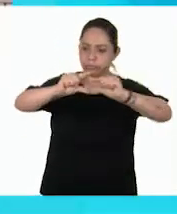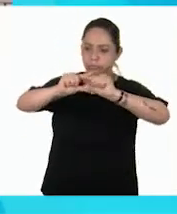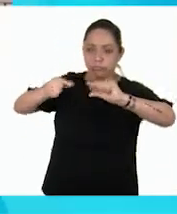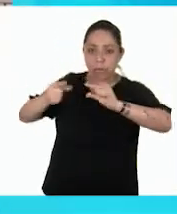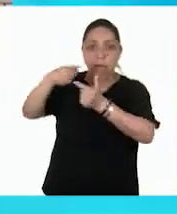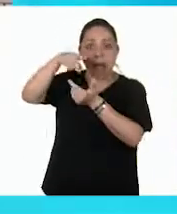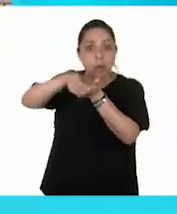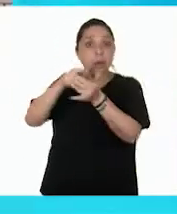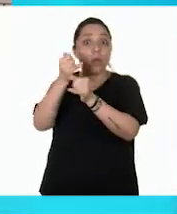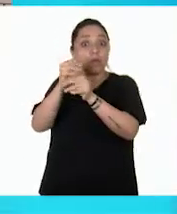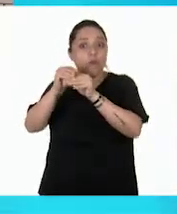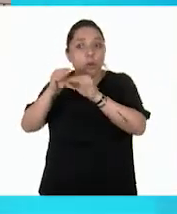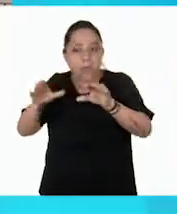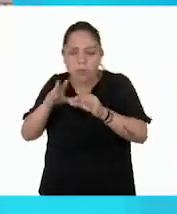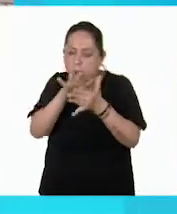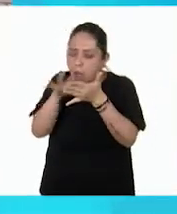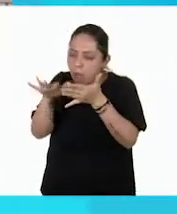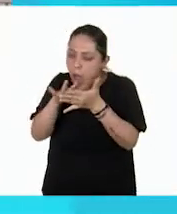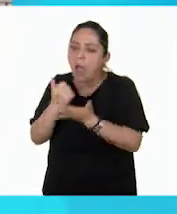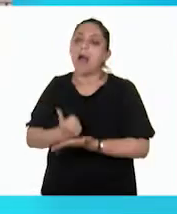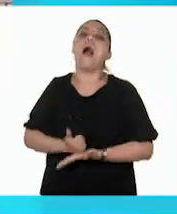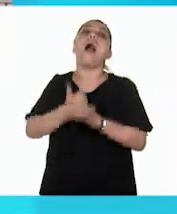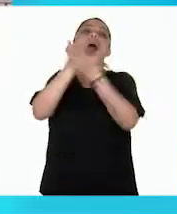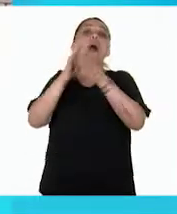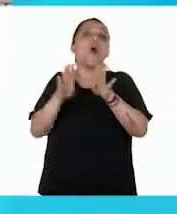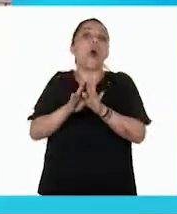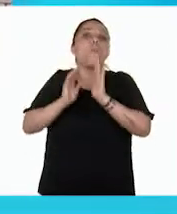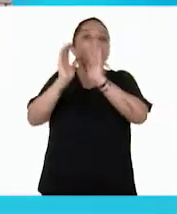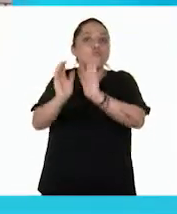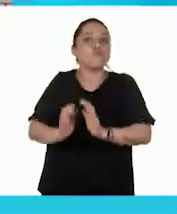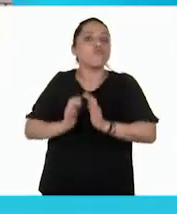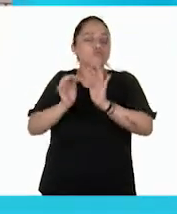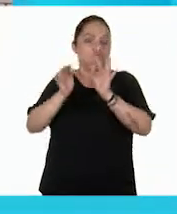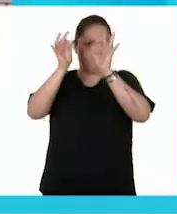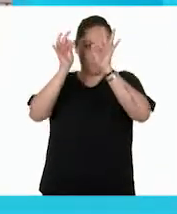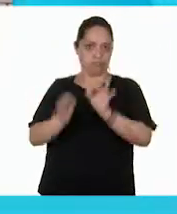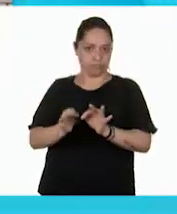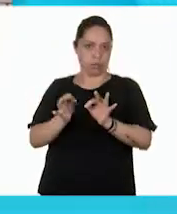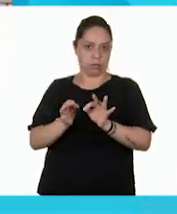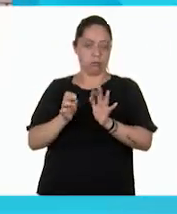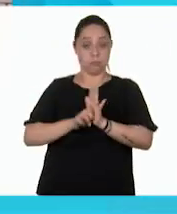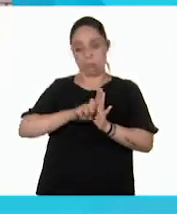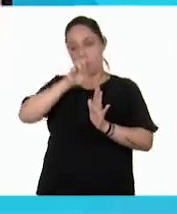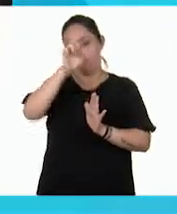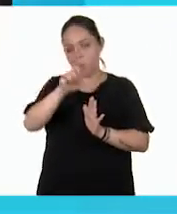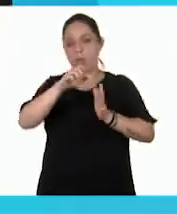nos ayudará a darle un cuidado eficaz. Por ejemplo, número uno,